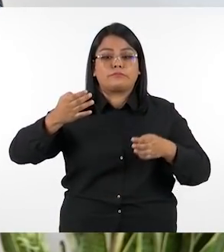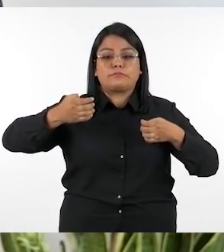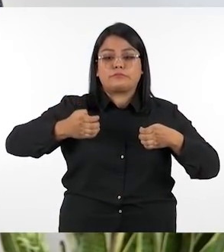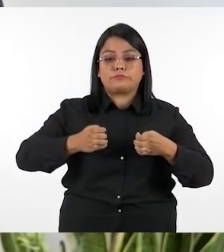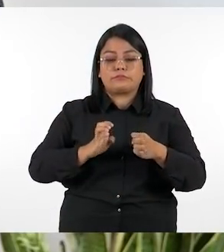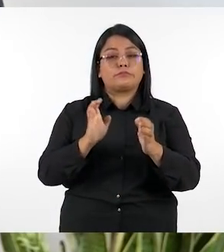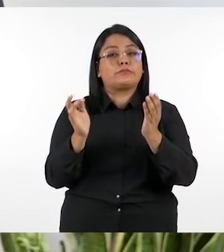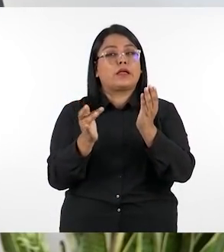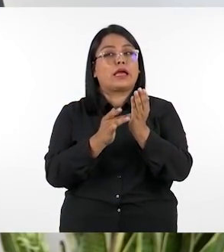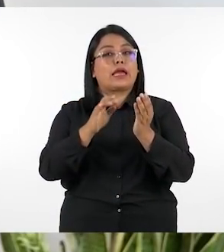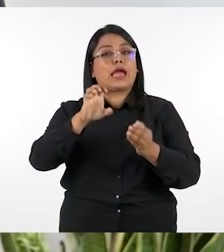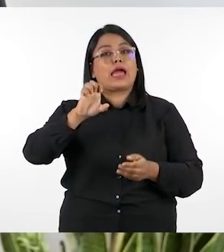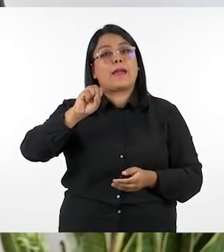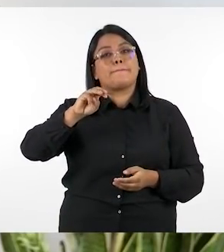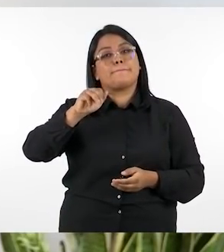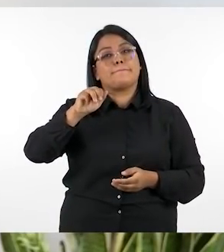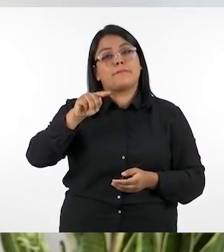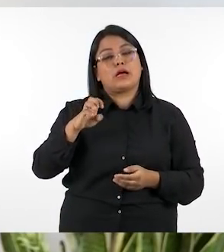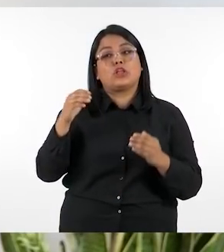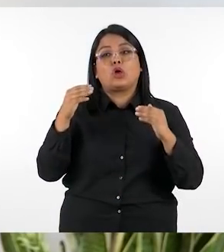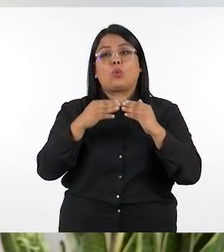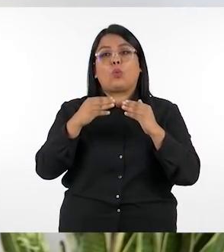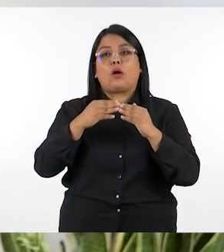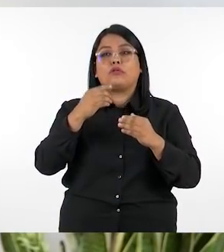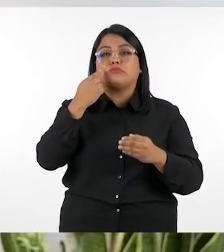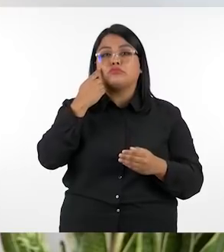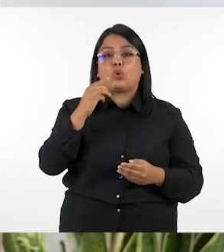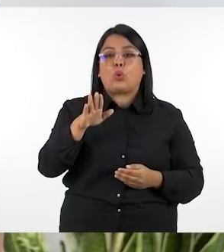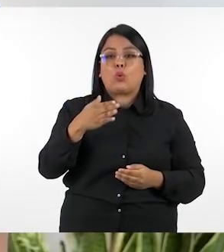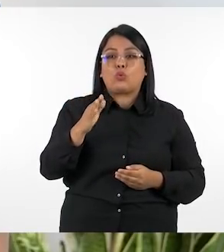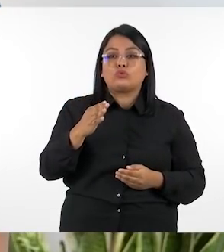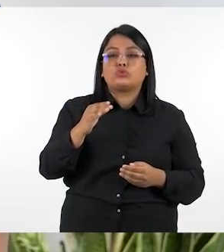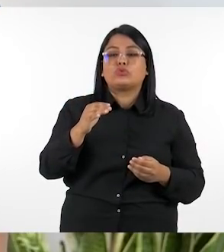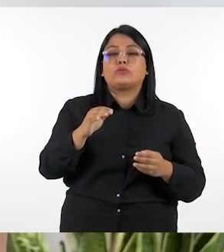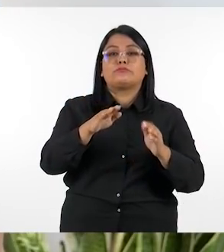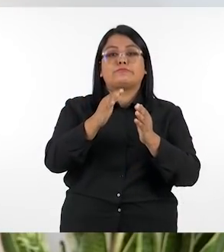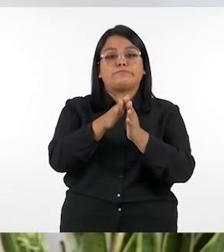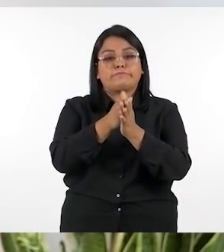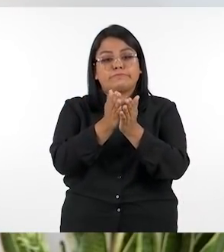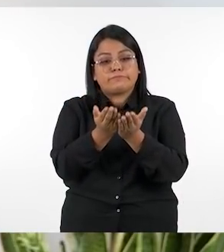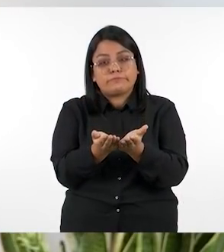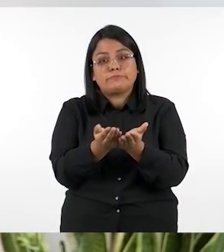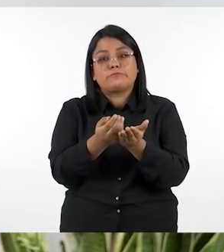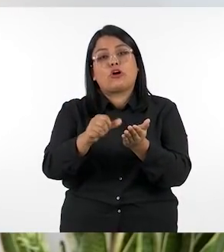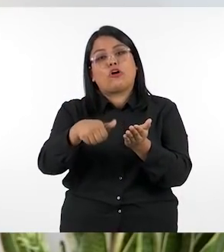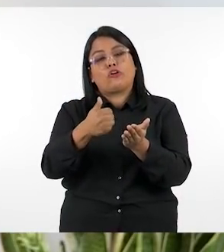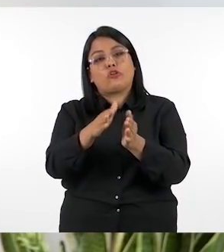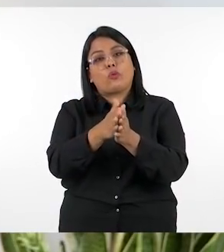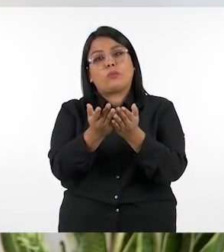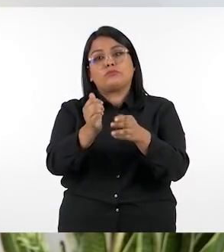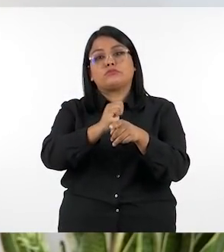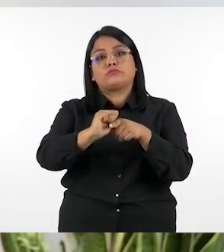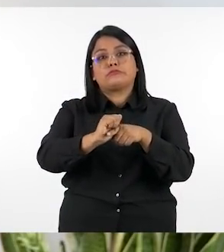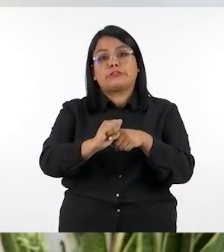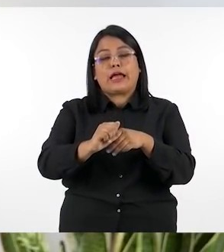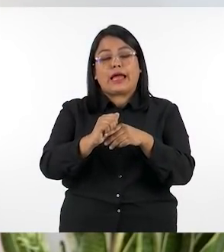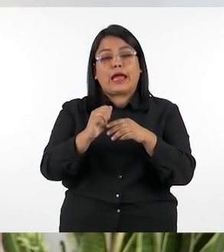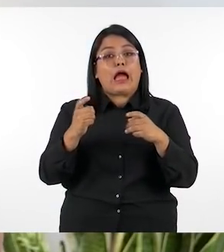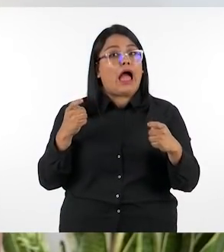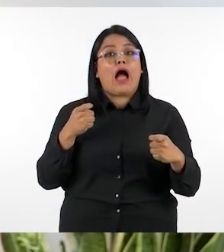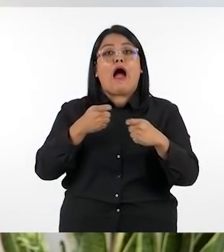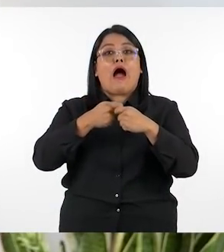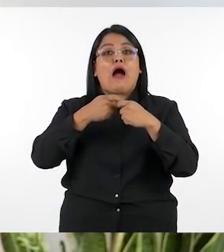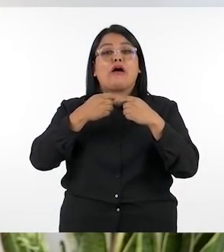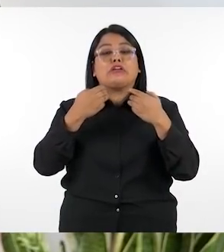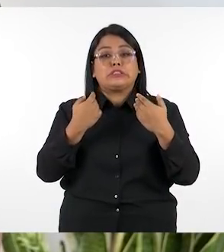estrategia técnica de smarte además van a encontrar el uso del libro de texto y cuaderno de ejercicio justamente de lo que ya se